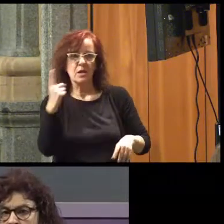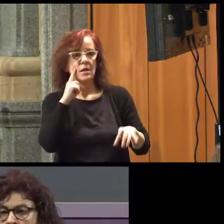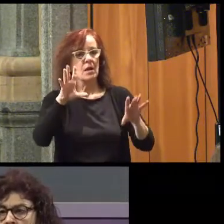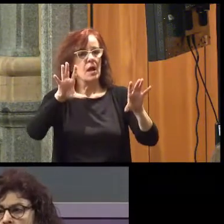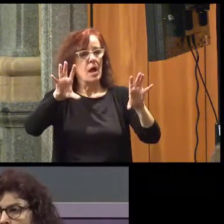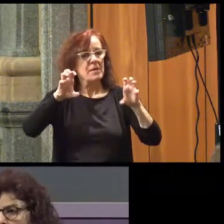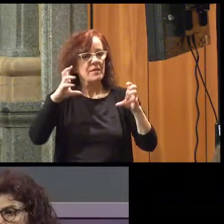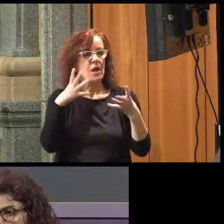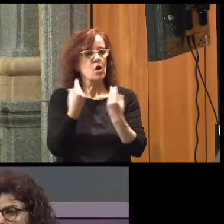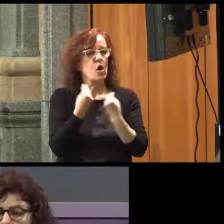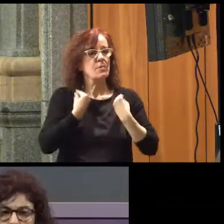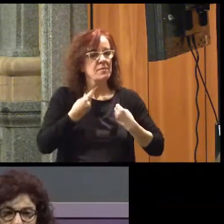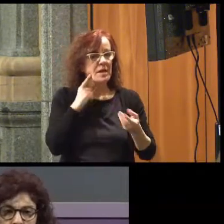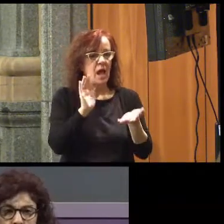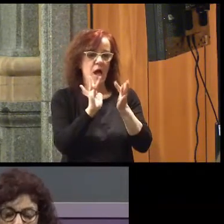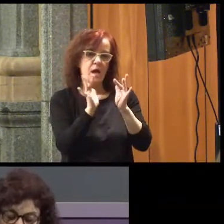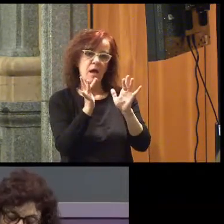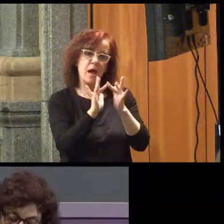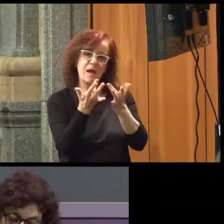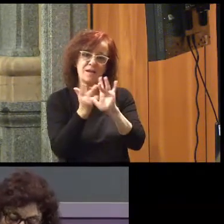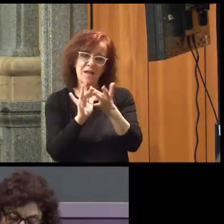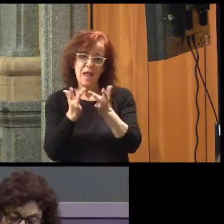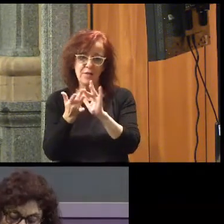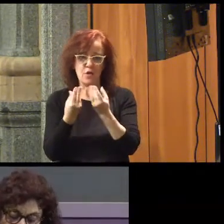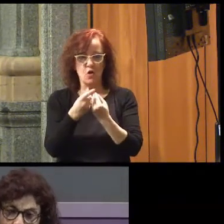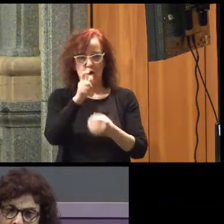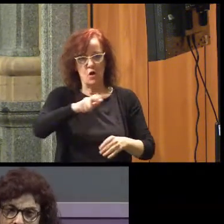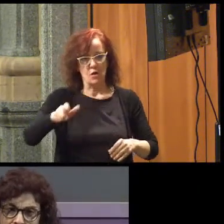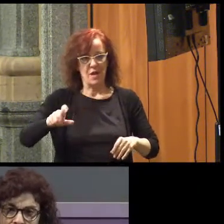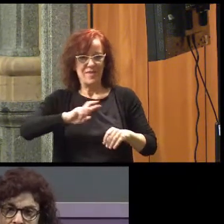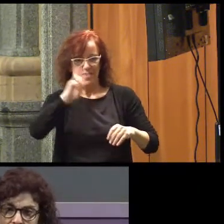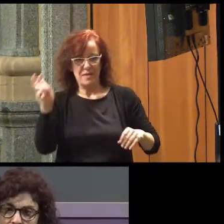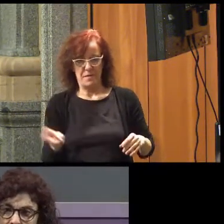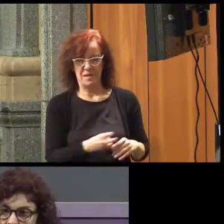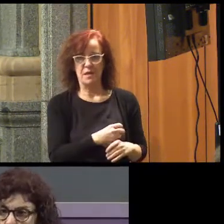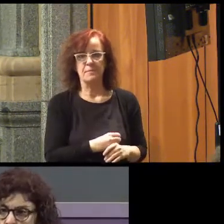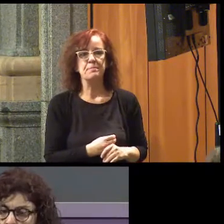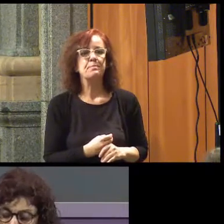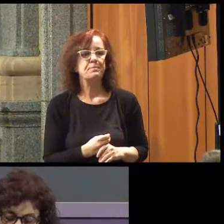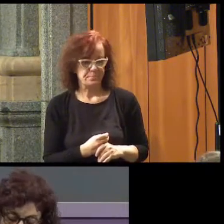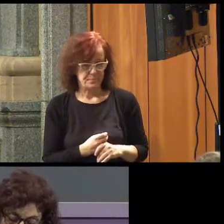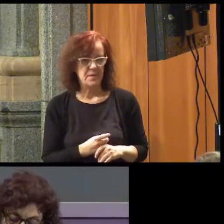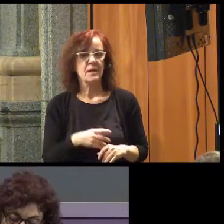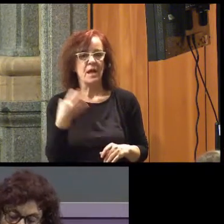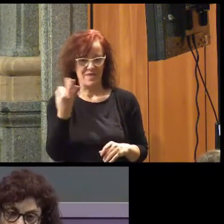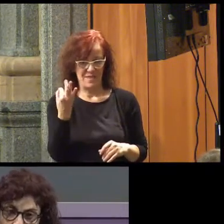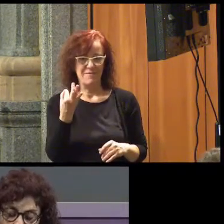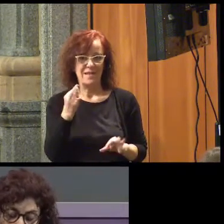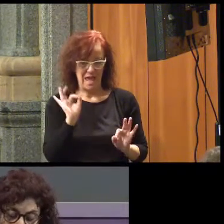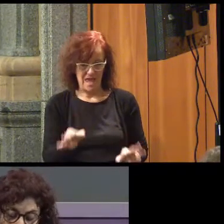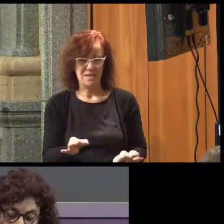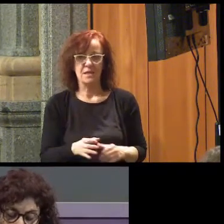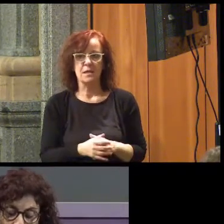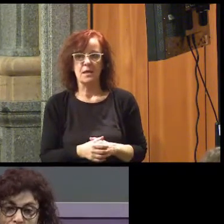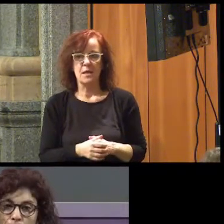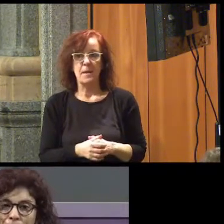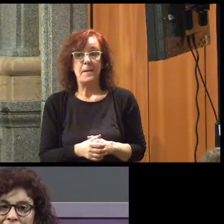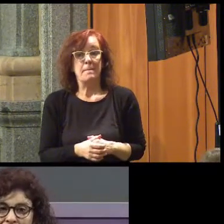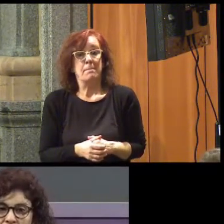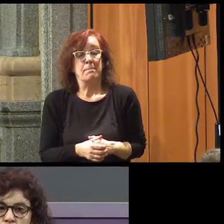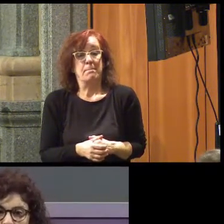relacionarse con gente, con todo tipo de diversidades. Eso es lo que debería ser. Pero para